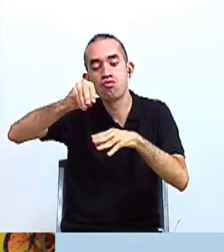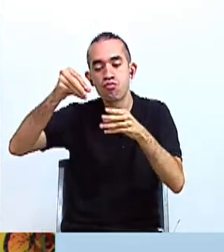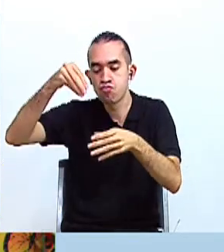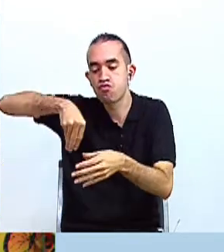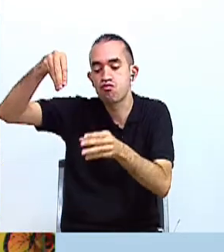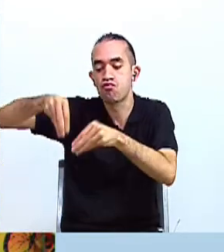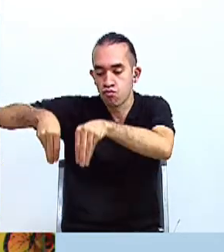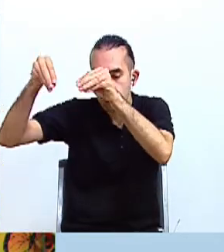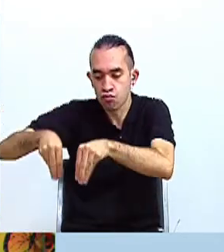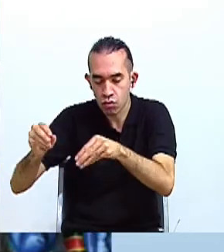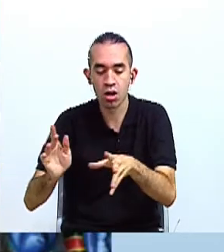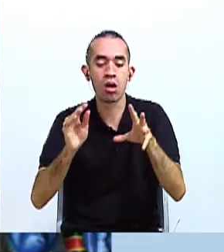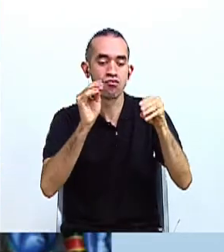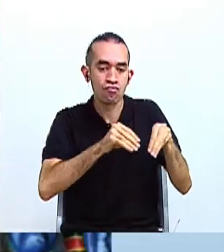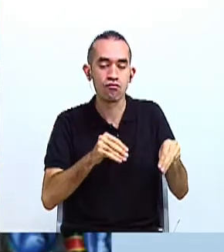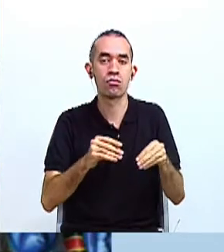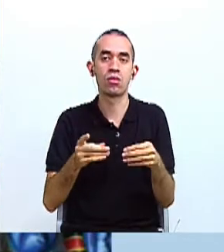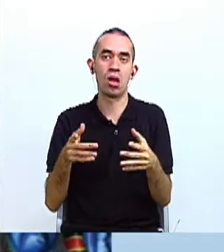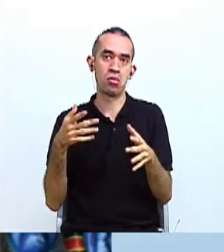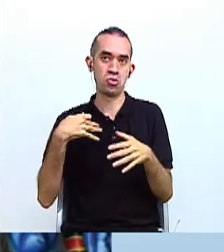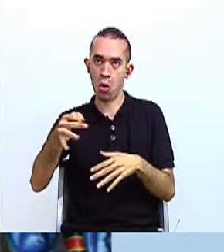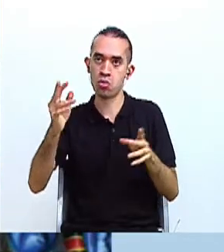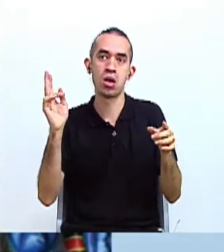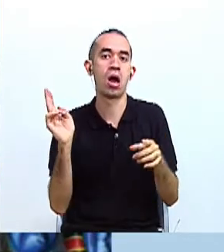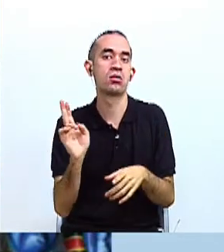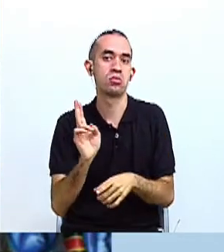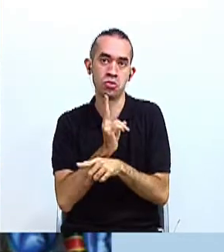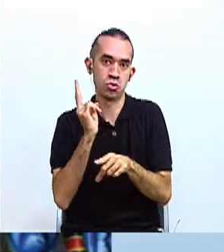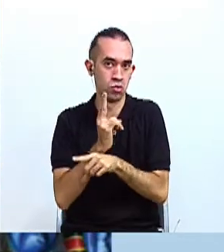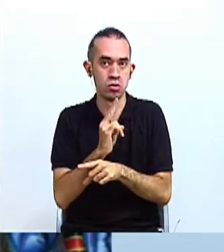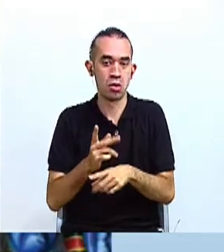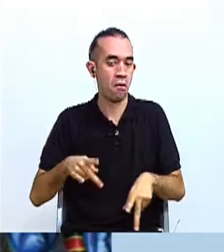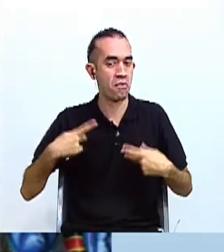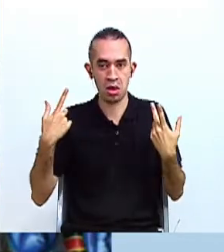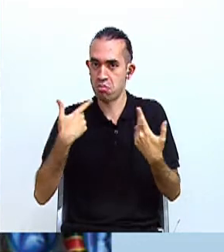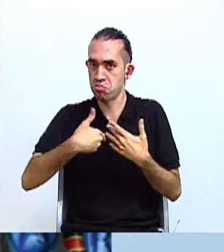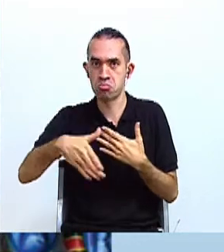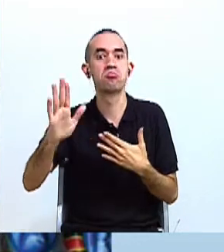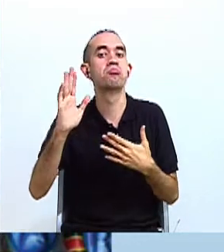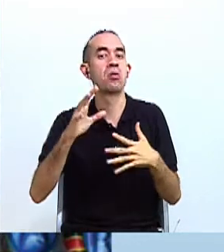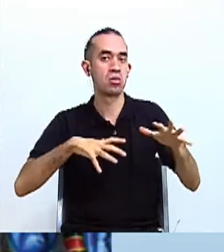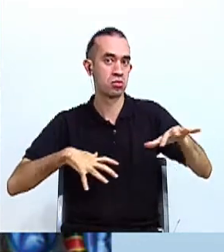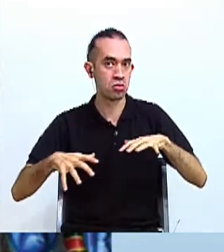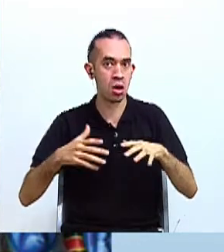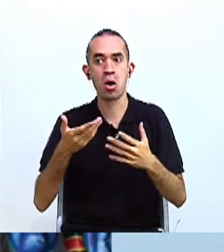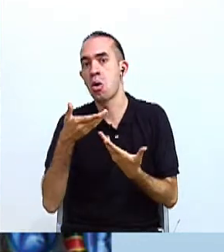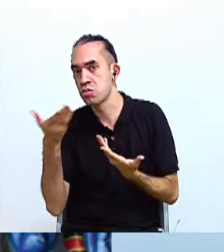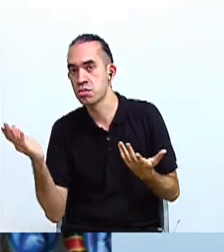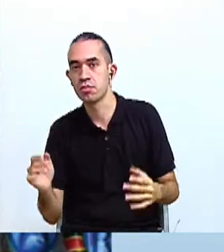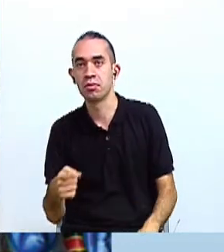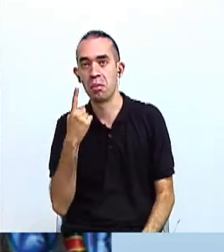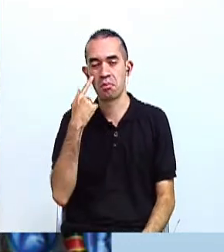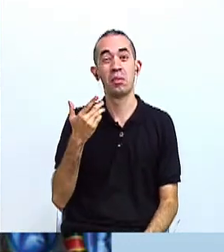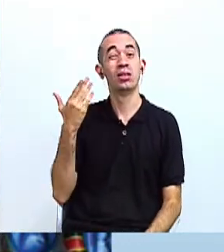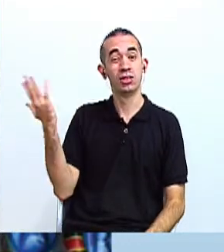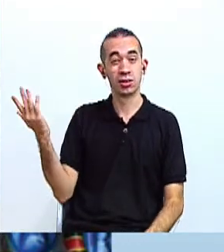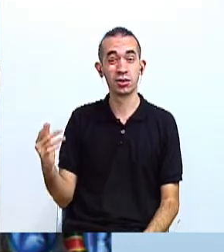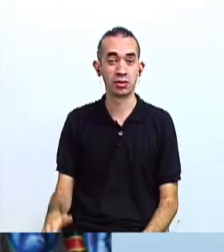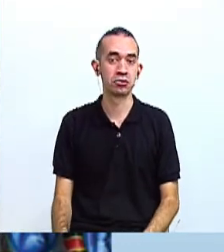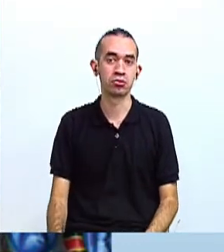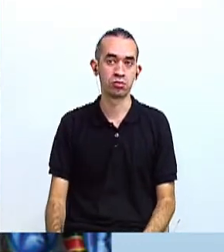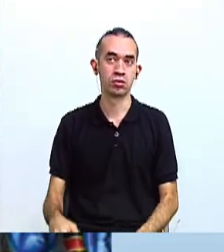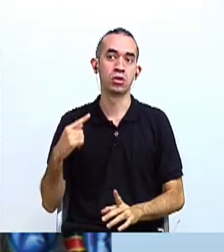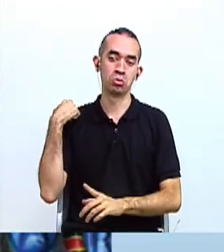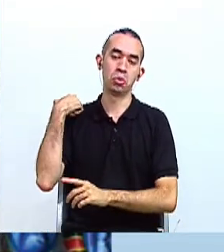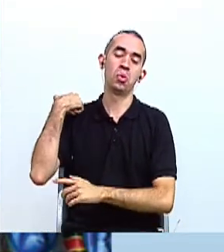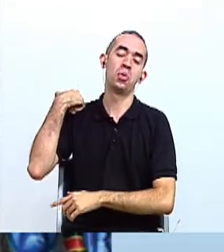utilizan a diario, en el arte y en la vida cotidiana. Aquí podemos apreciar cómo, con el paso de